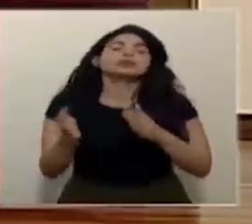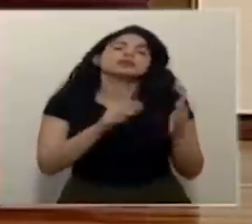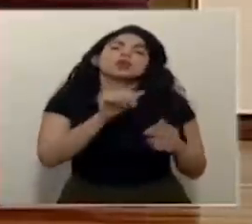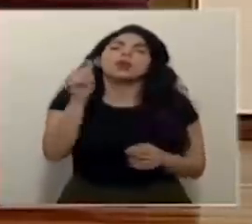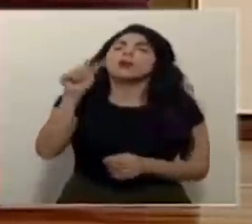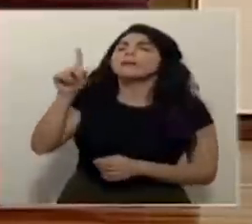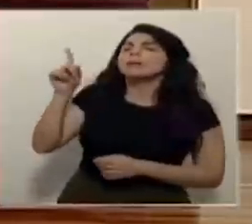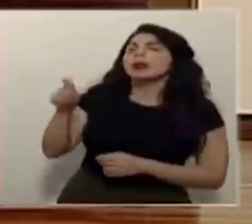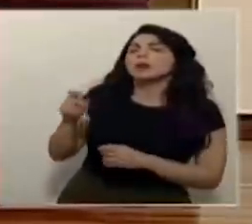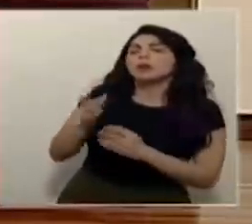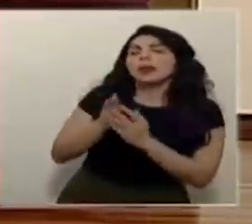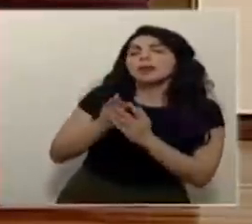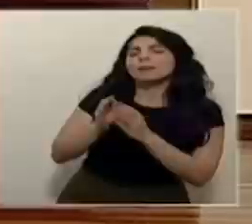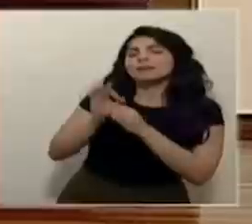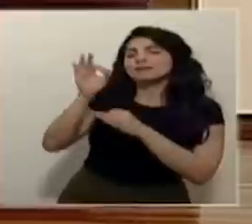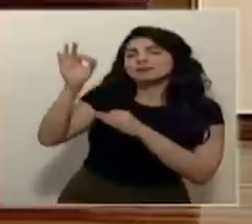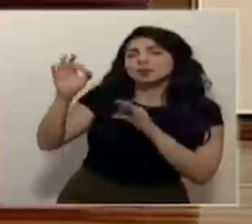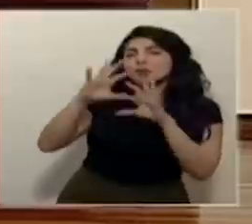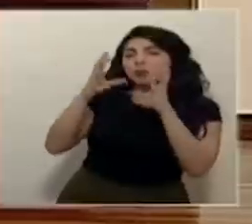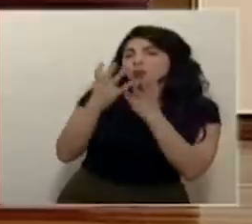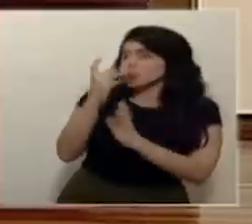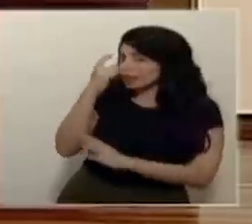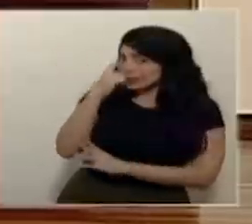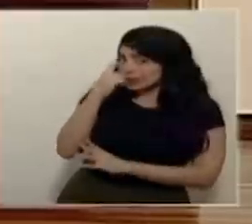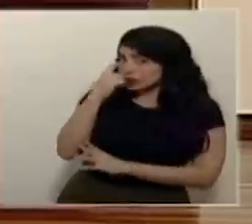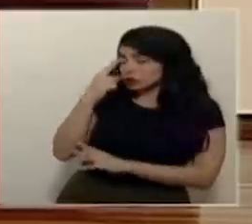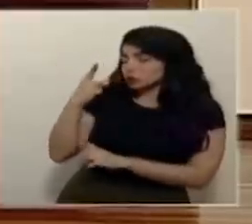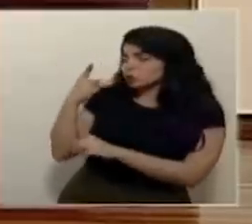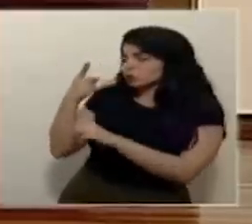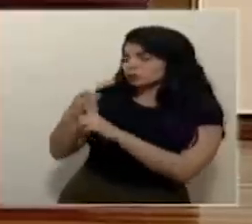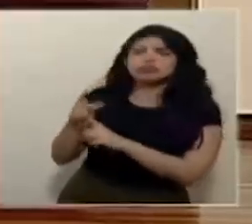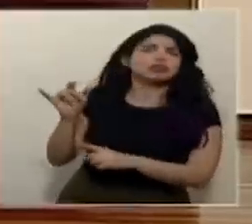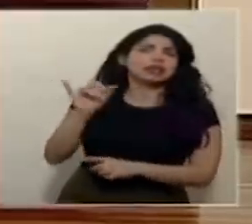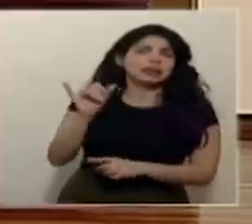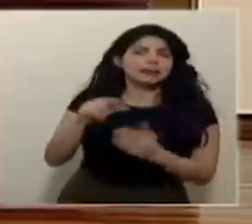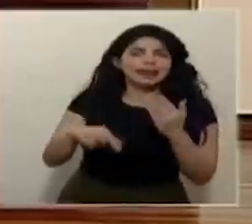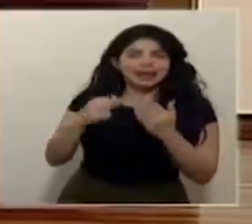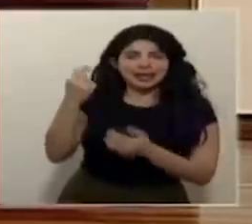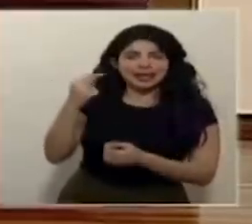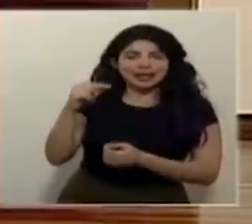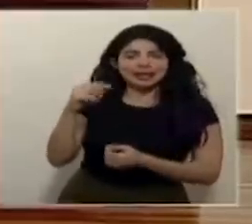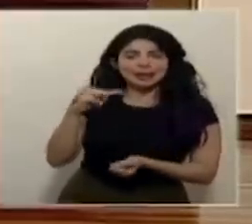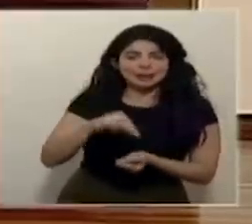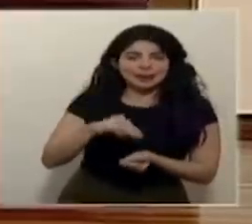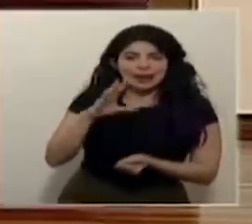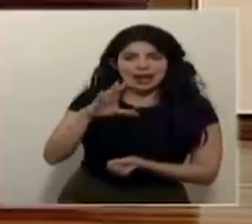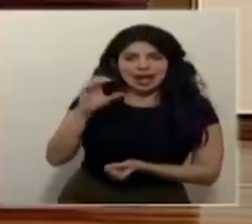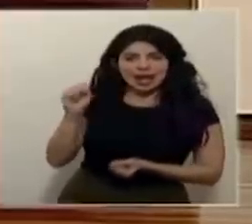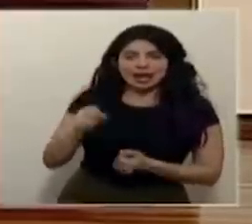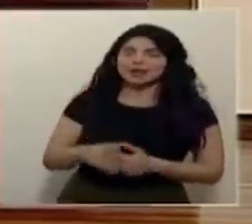realiza el medio regional Mundo Escazú para también el gerente médico de la caja